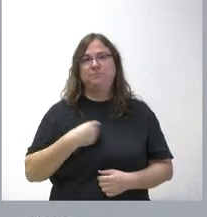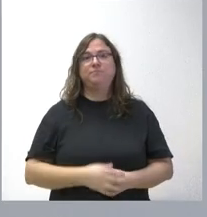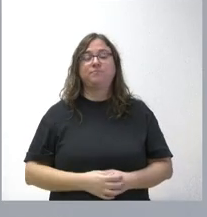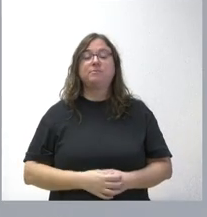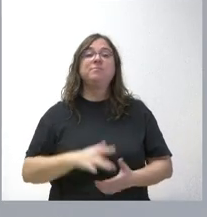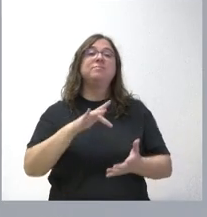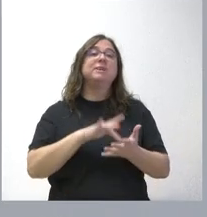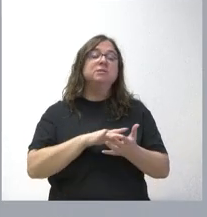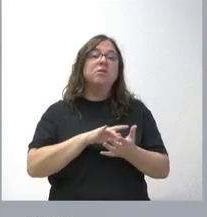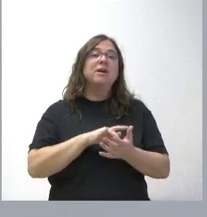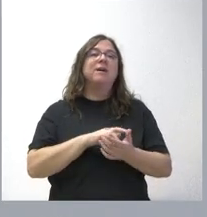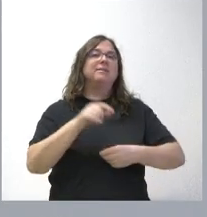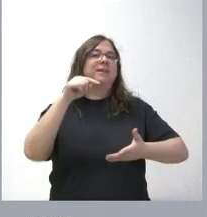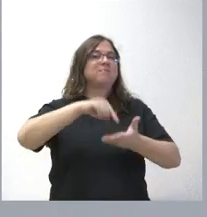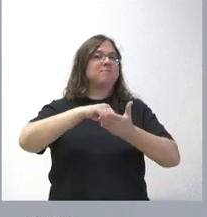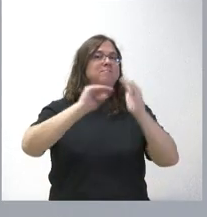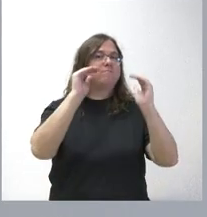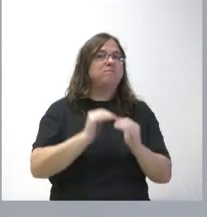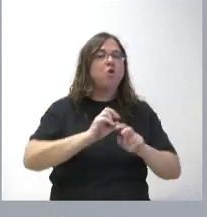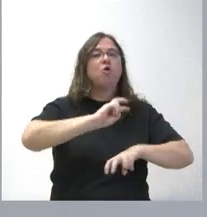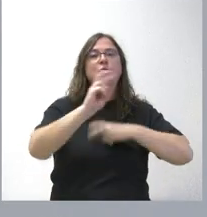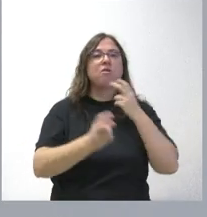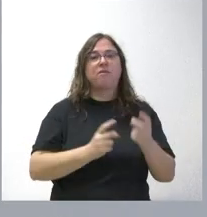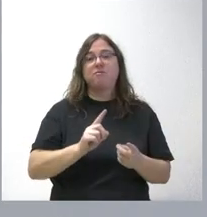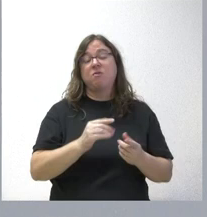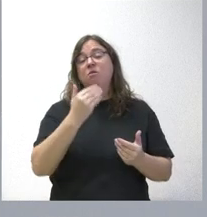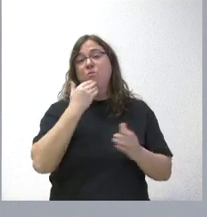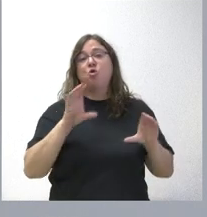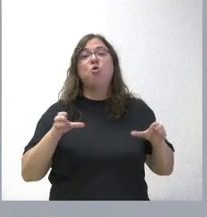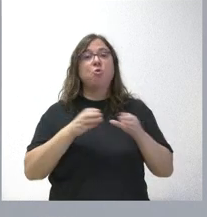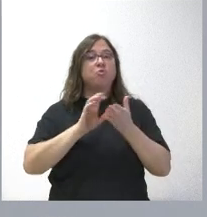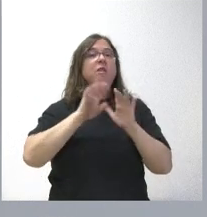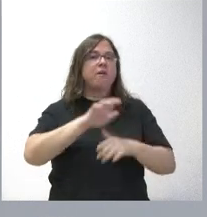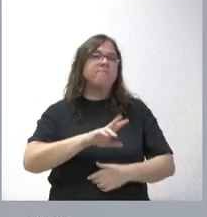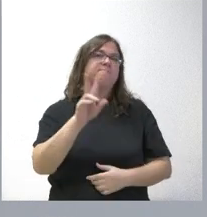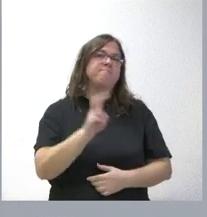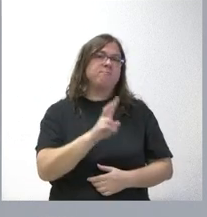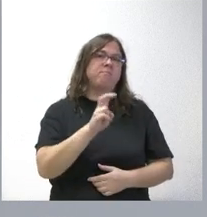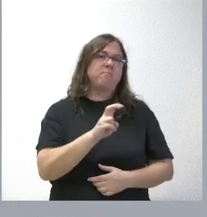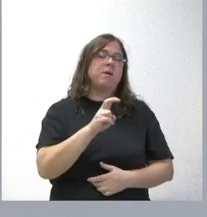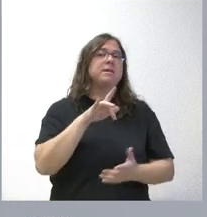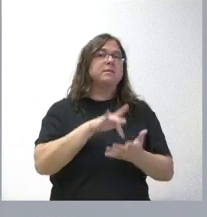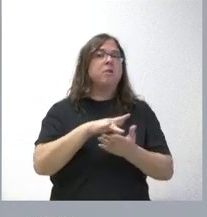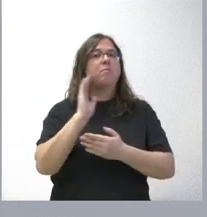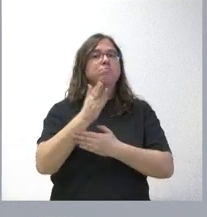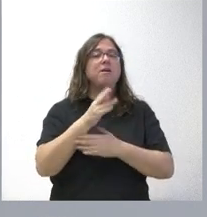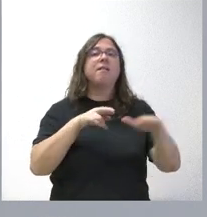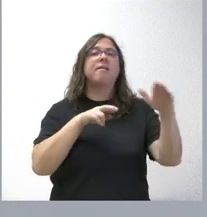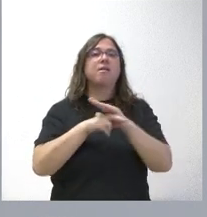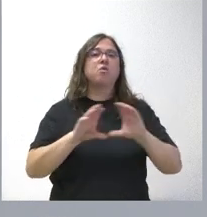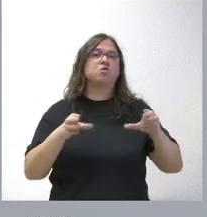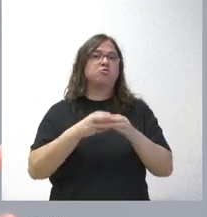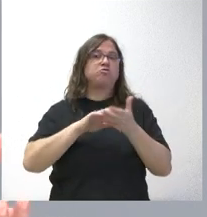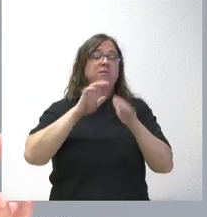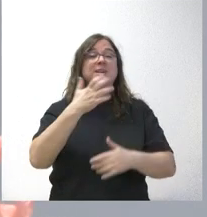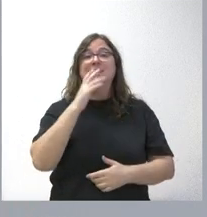reducción de tributos o de modificación tributaria que realiza la Junta de Castilla y León, tiene sentido que se impacte sobre los recursos de la Junta de Castilla y León, pero si